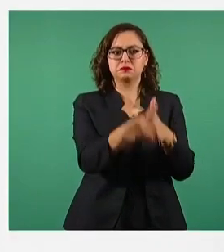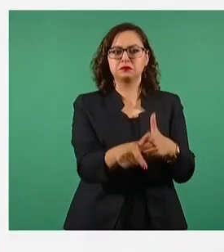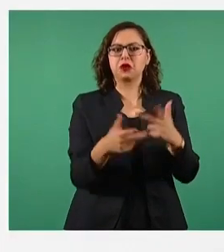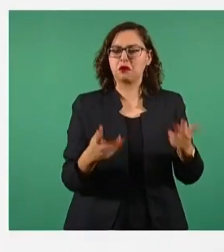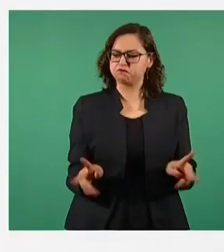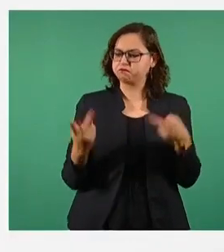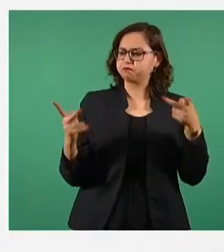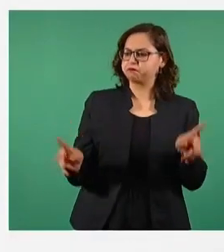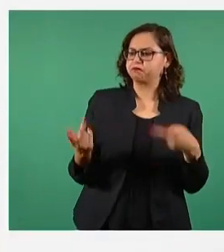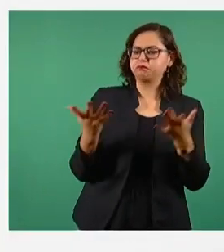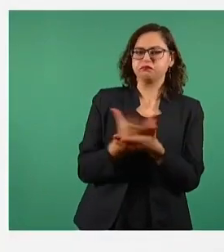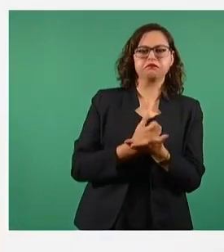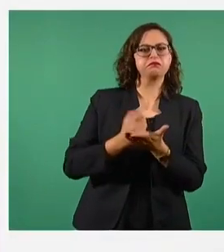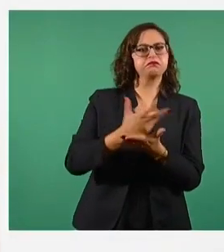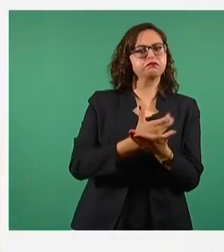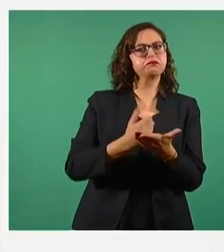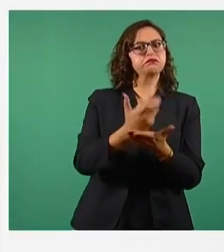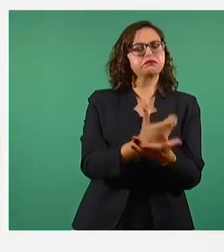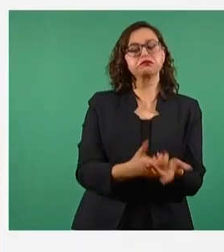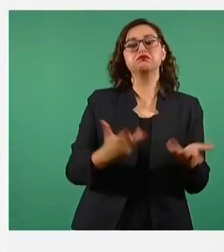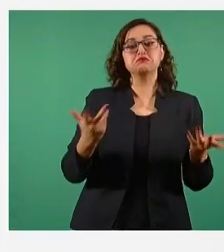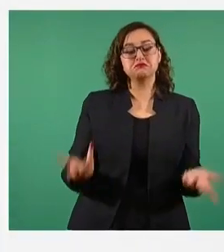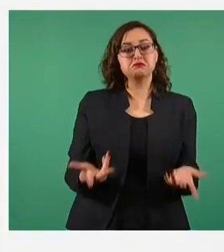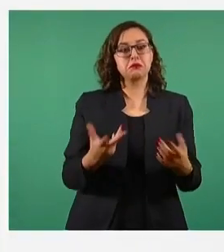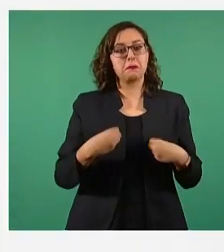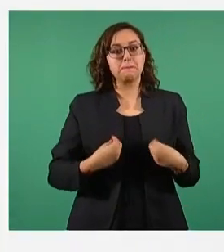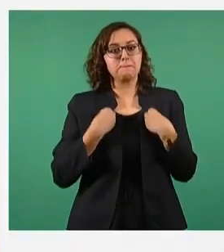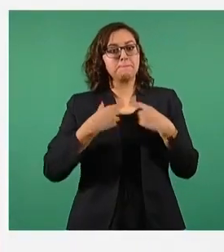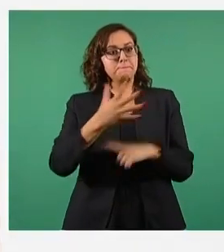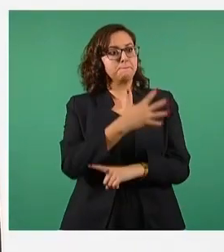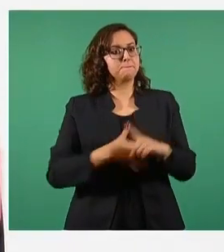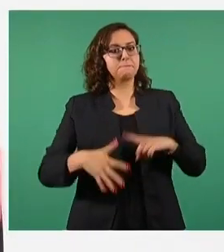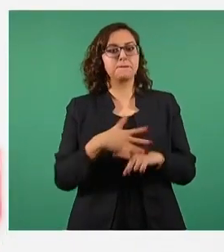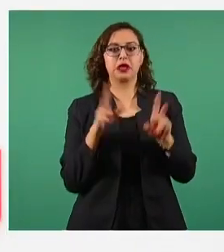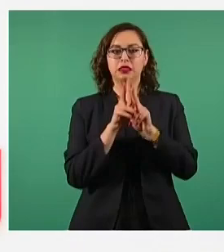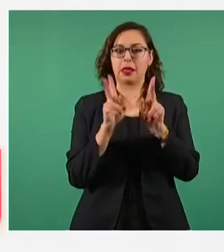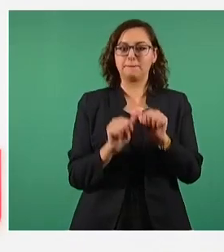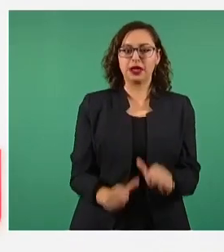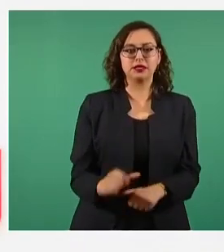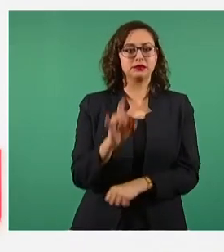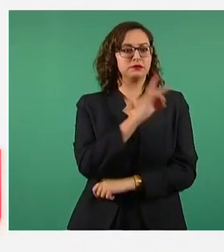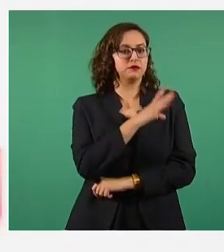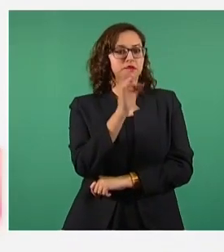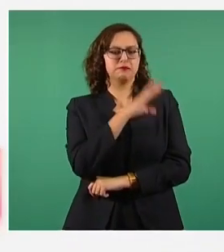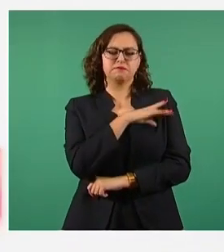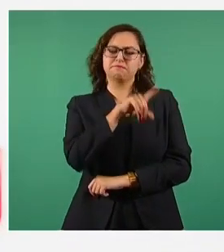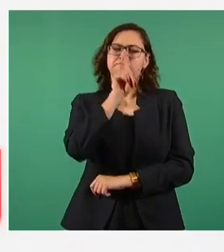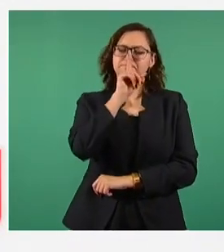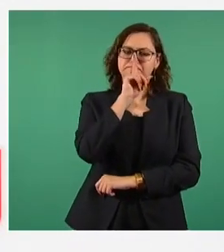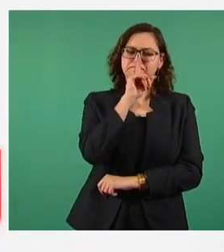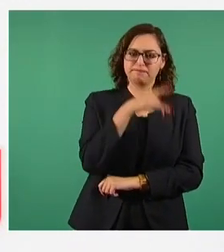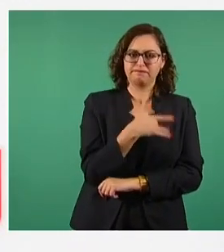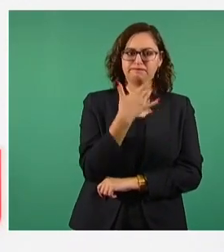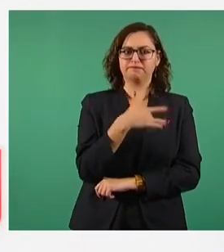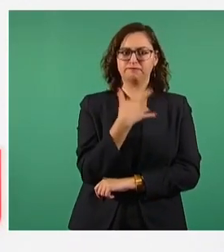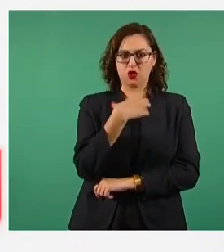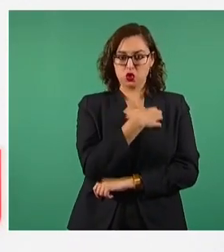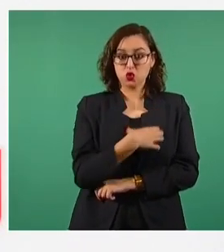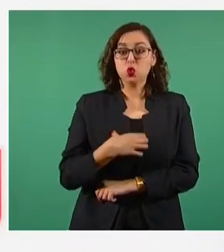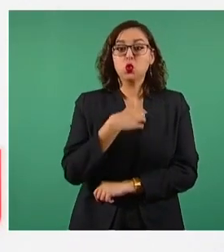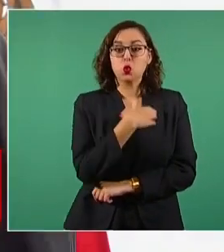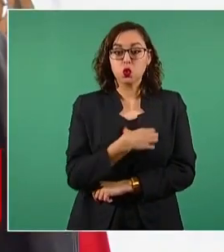sin miedos ni temores, y pueden sentir la gran satisfacción que produce a cualquier